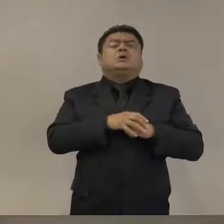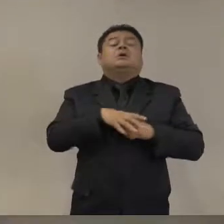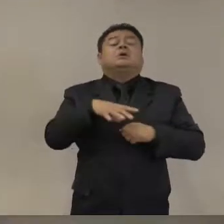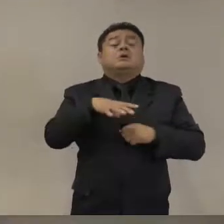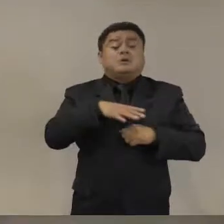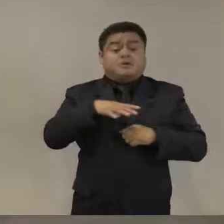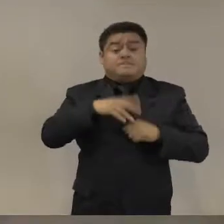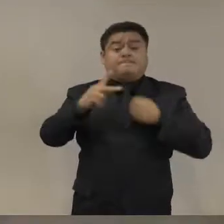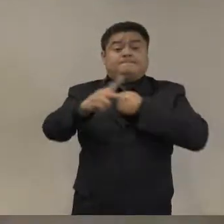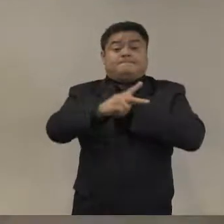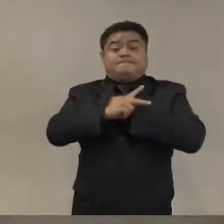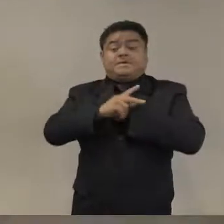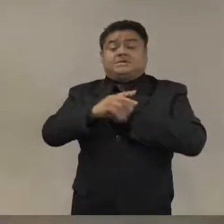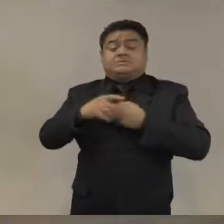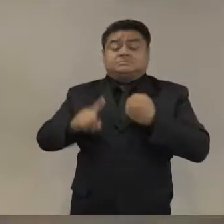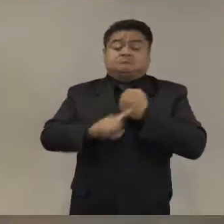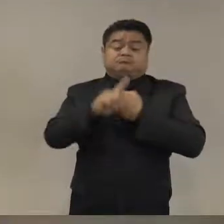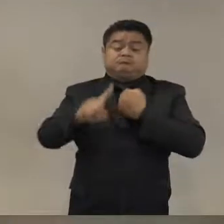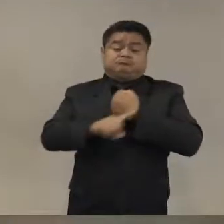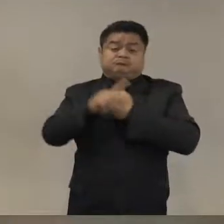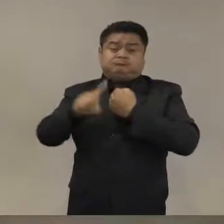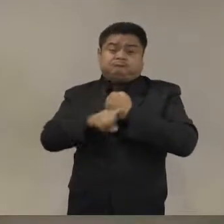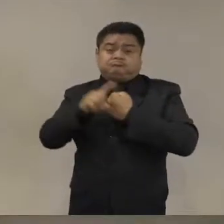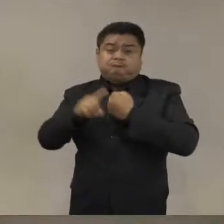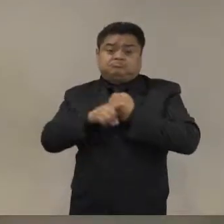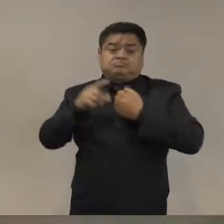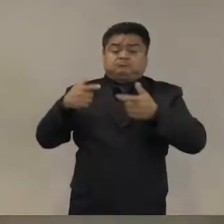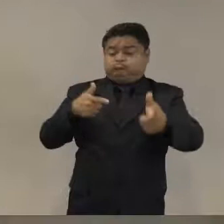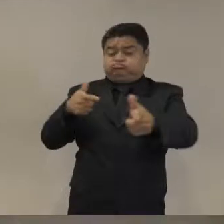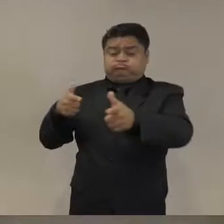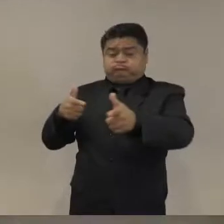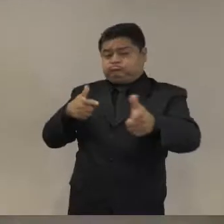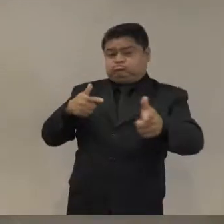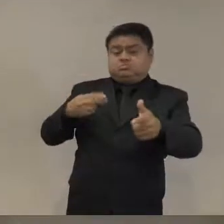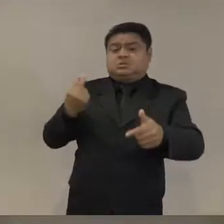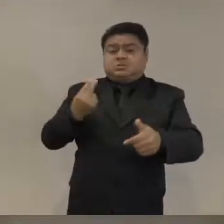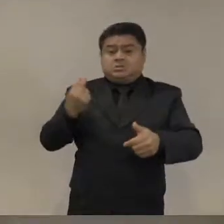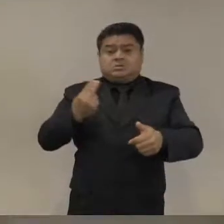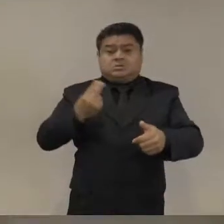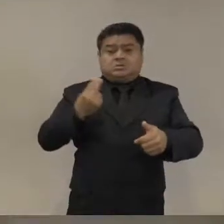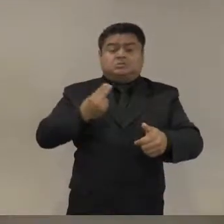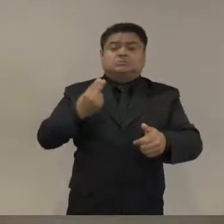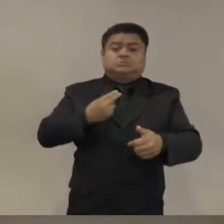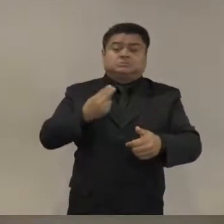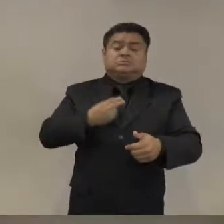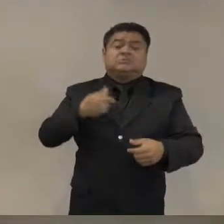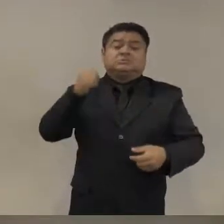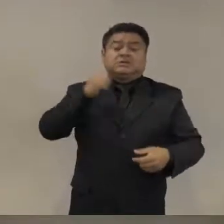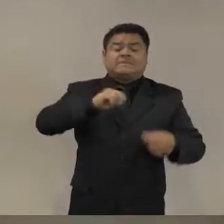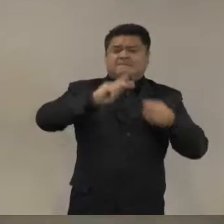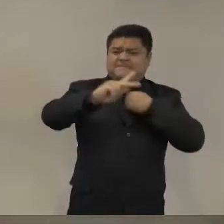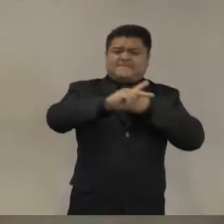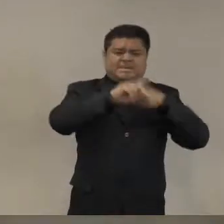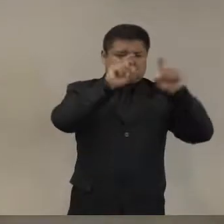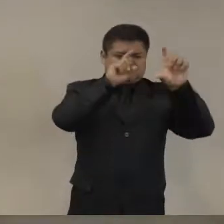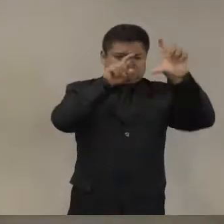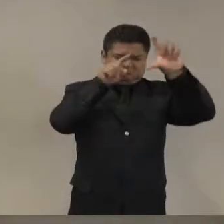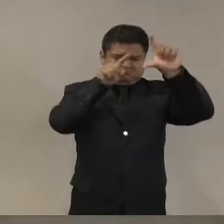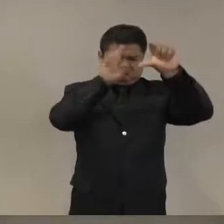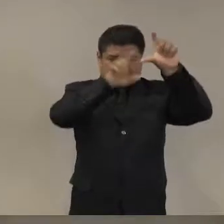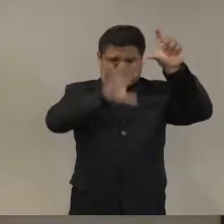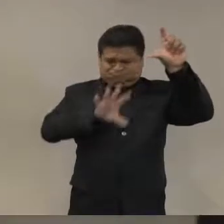Se está enviando más y más en casi todo el país, a los militares, a las calles, para